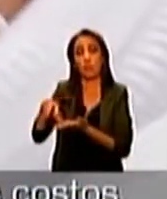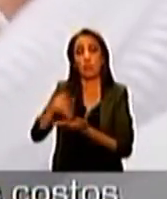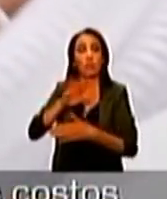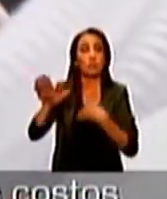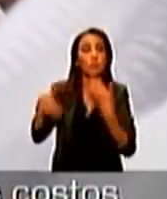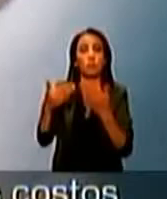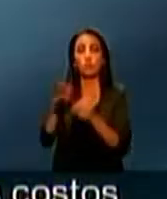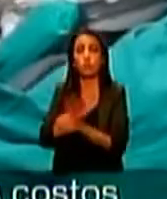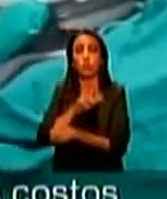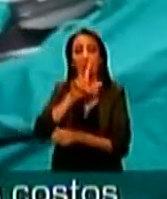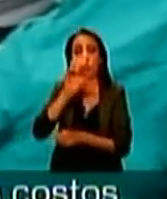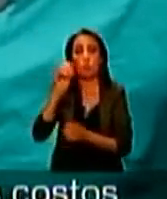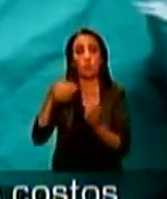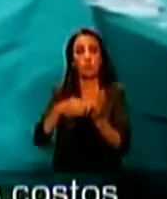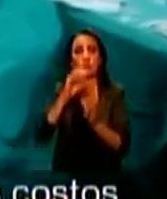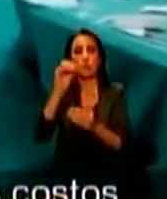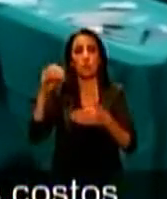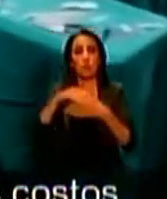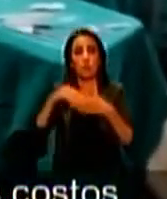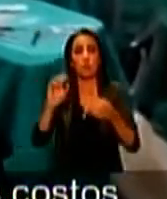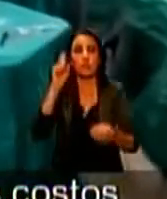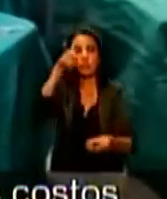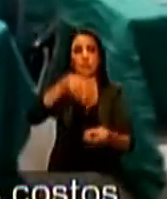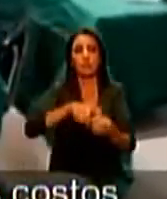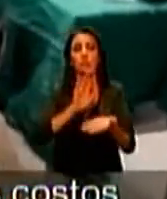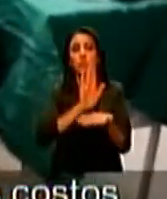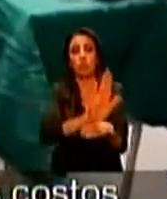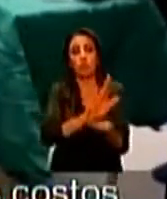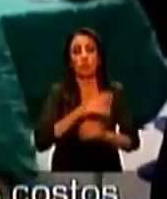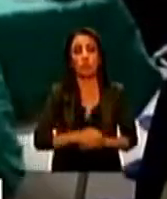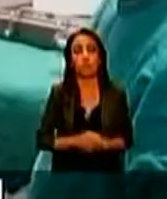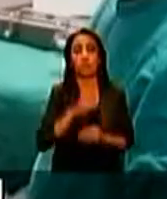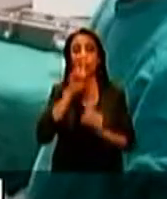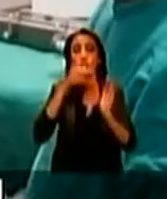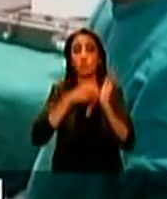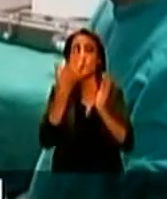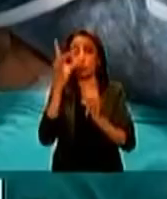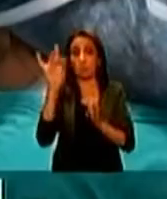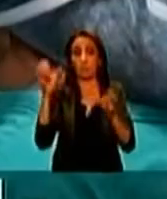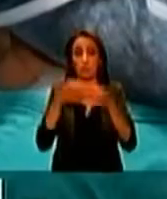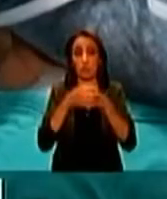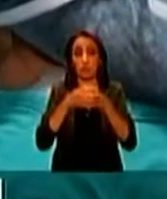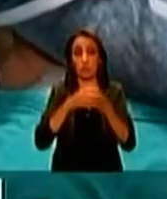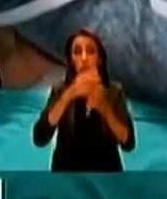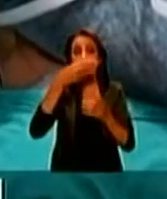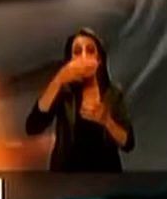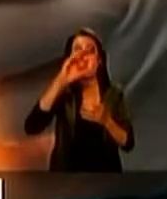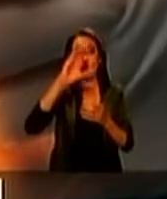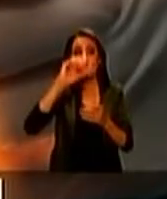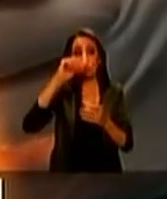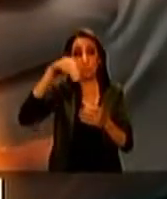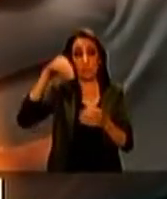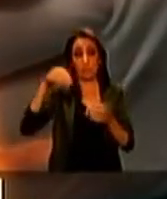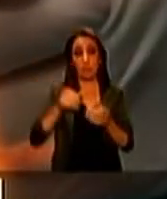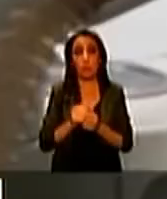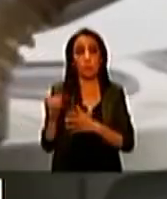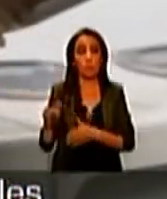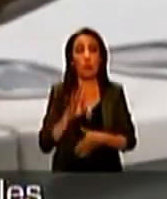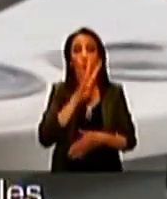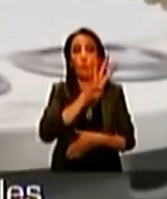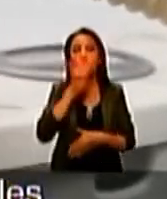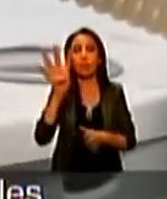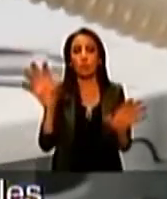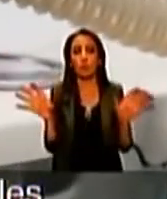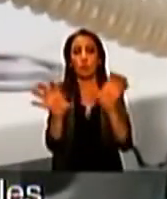Sin embargo, en este caso, todos los costos los asumió la Seguridad Social. Durante este 2018, el Hospital Carlos Andrade